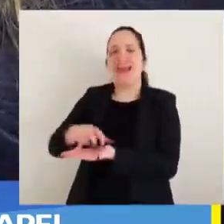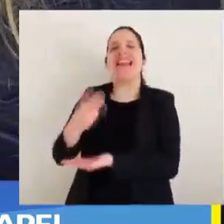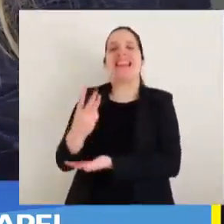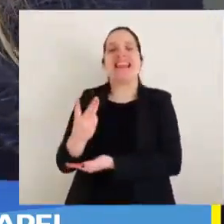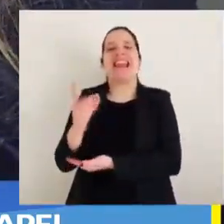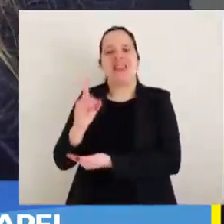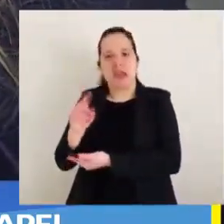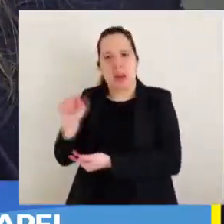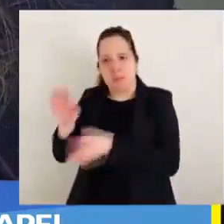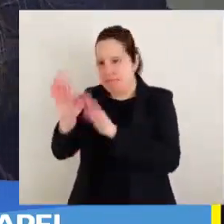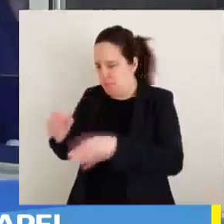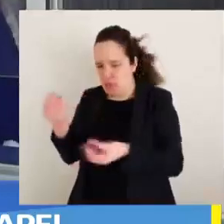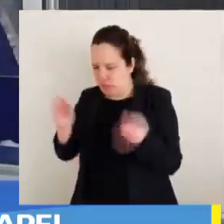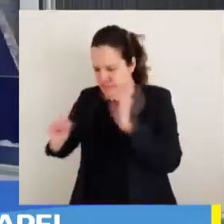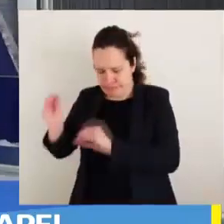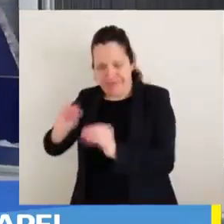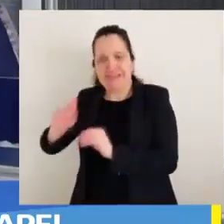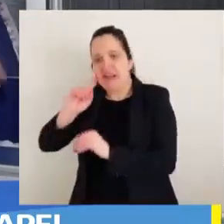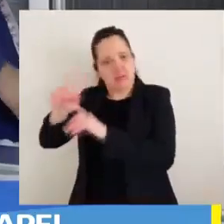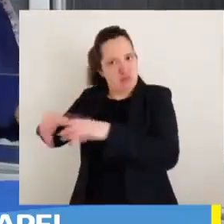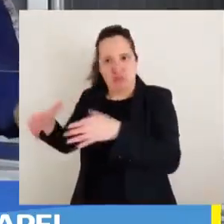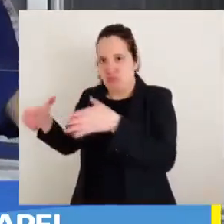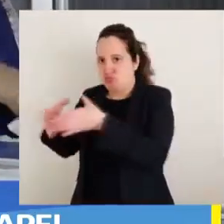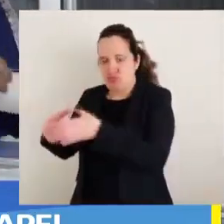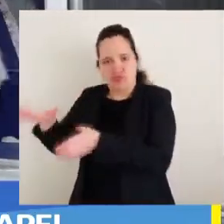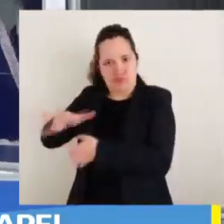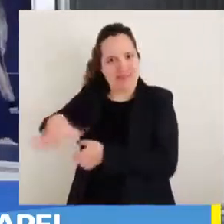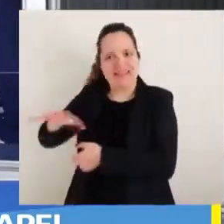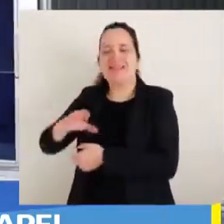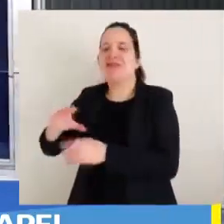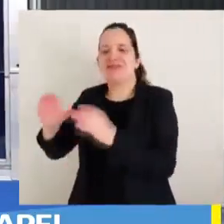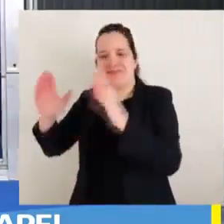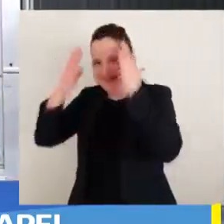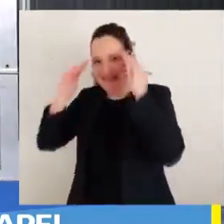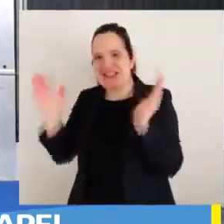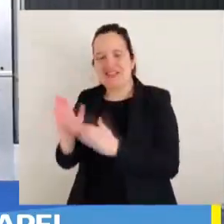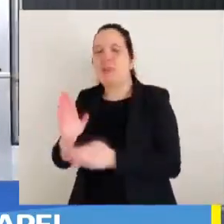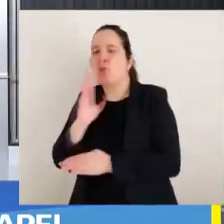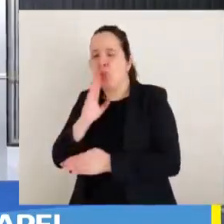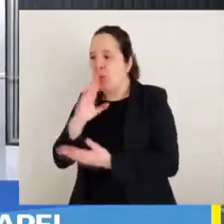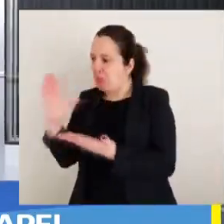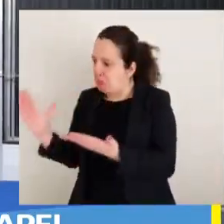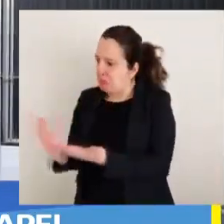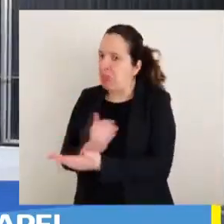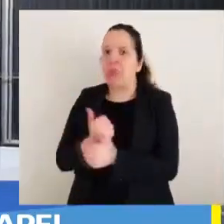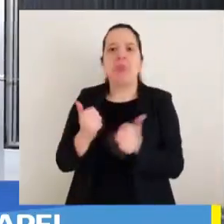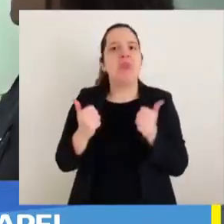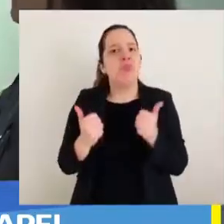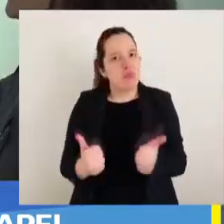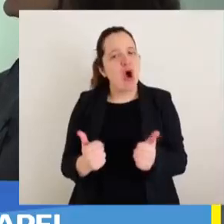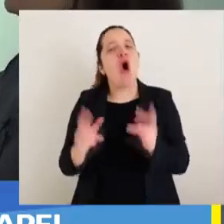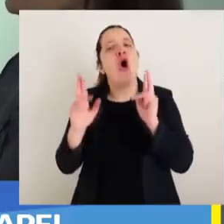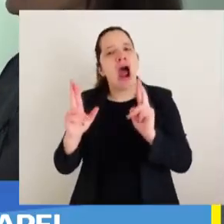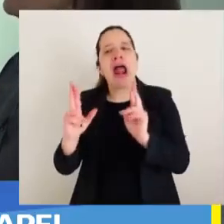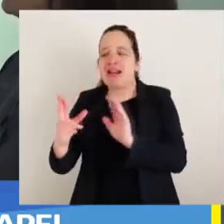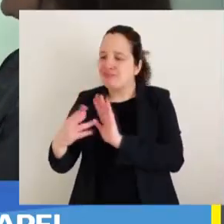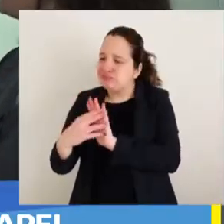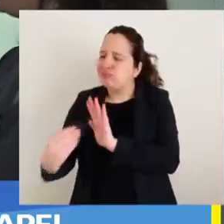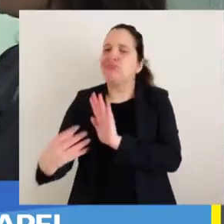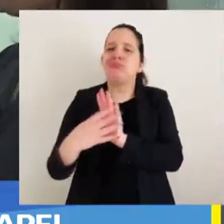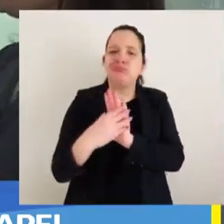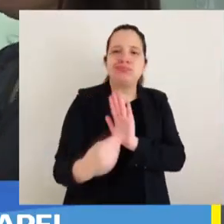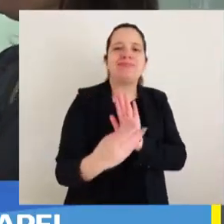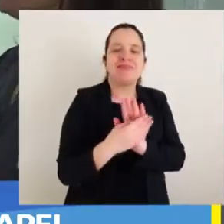y fabricadas por el propio CESFAM Tucapel con resultados exitosos. El objetivo es seguir con esta iniciativa y seguir